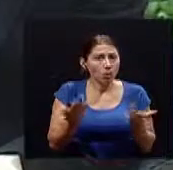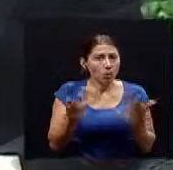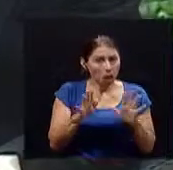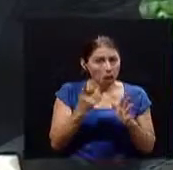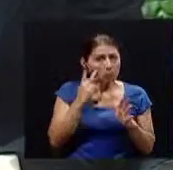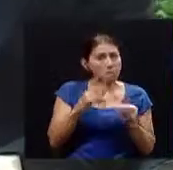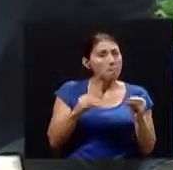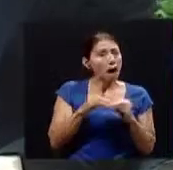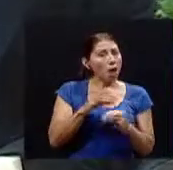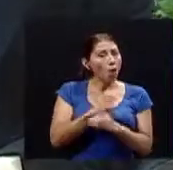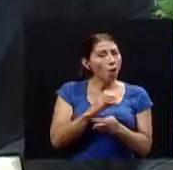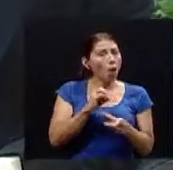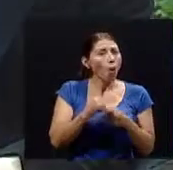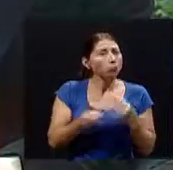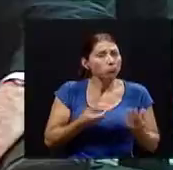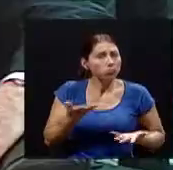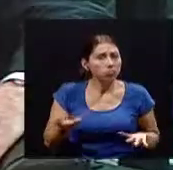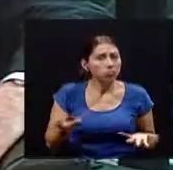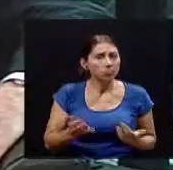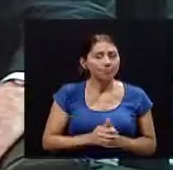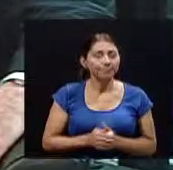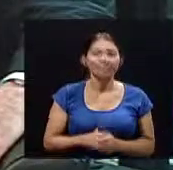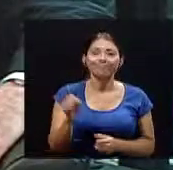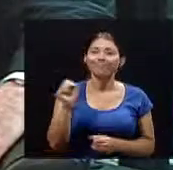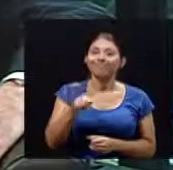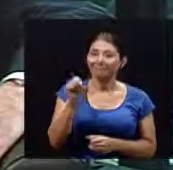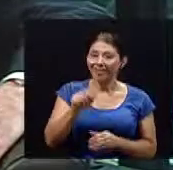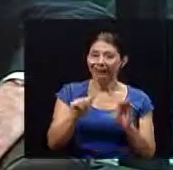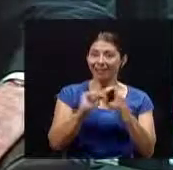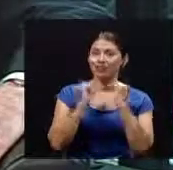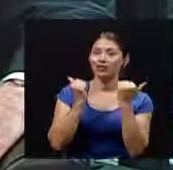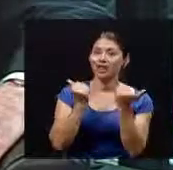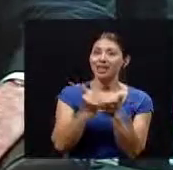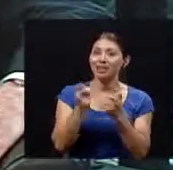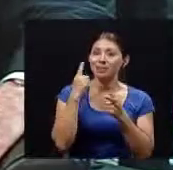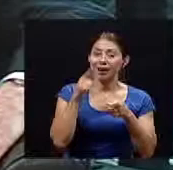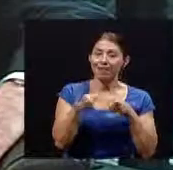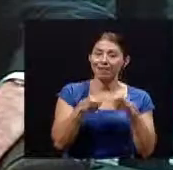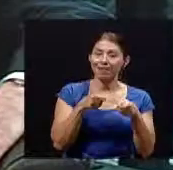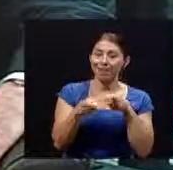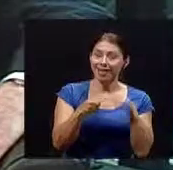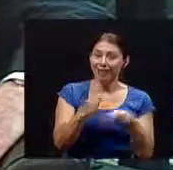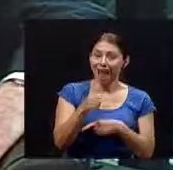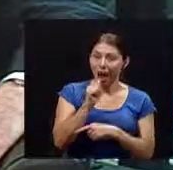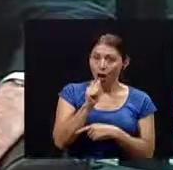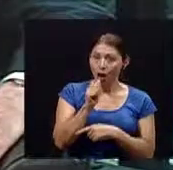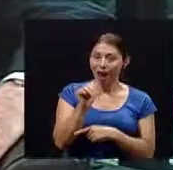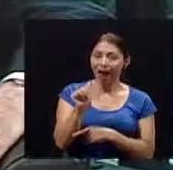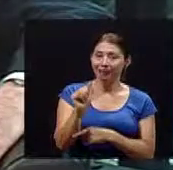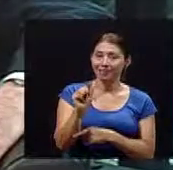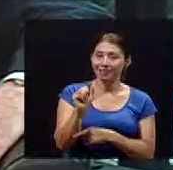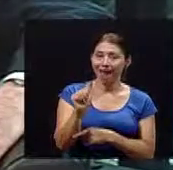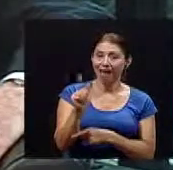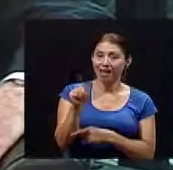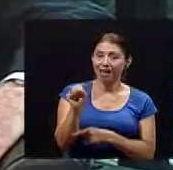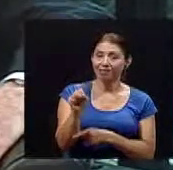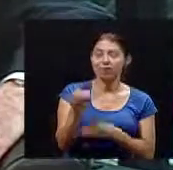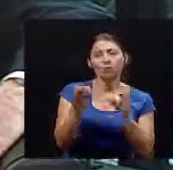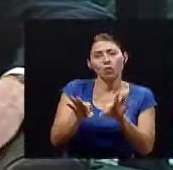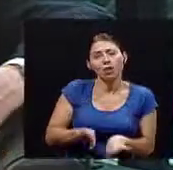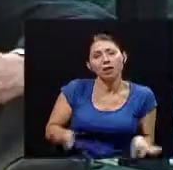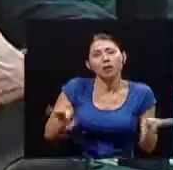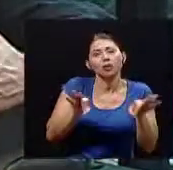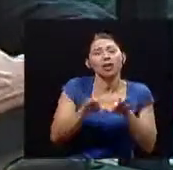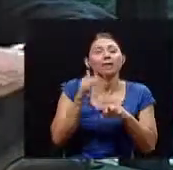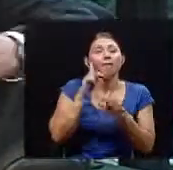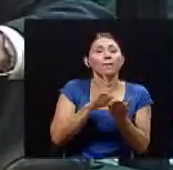venido en aumento se han mantenido si definitivamente las asadas han jugado un papel importantísimo en los proyectos de manejo de cuencas